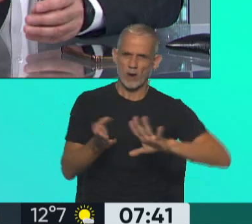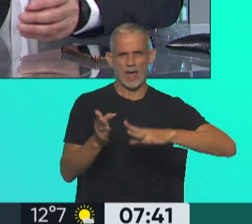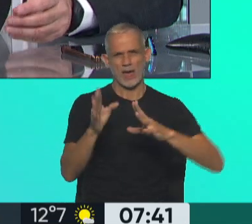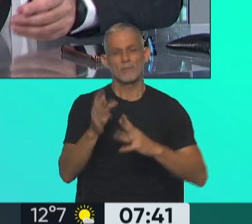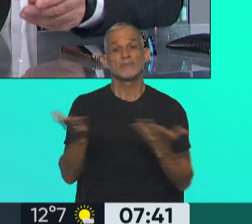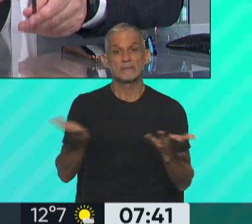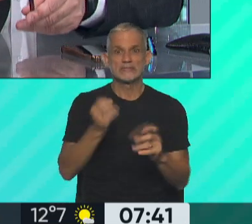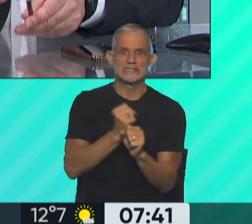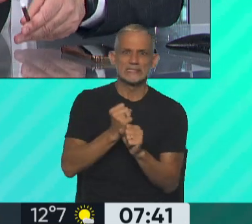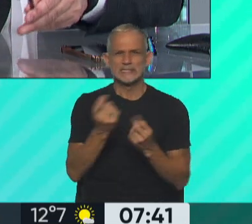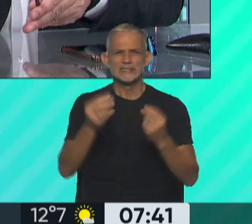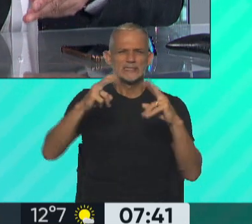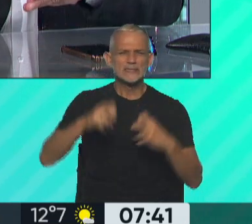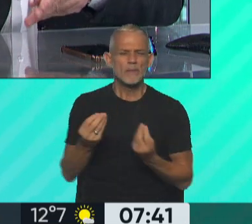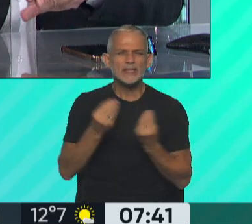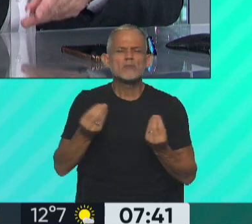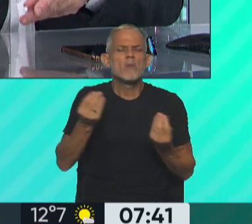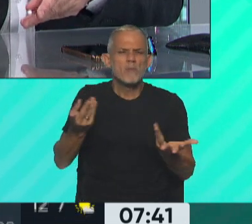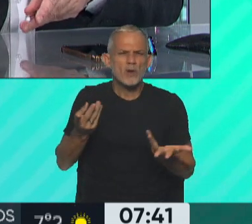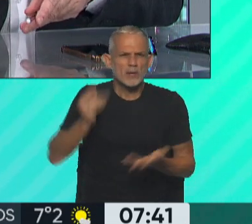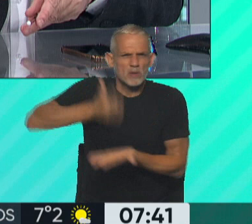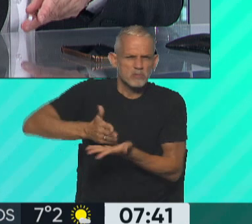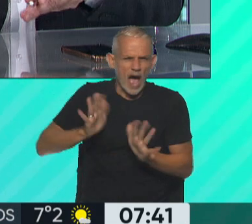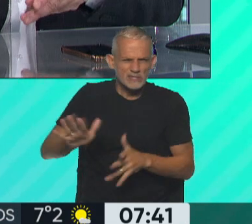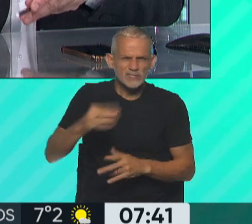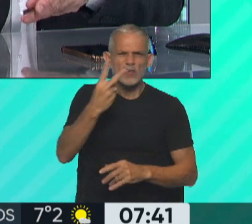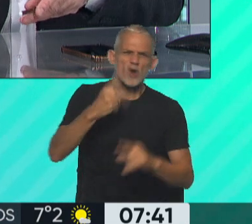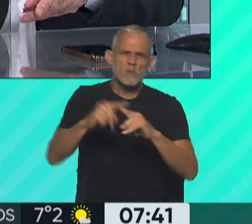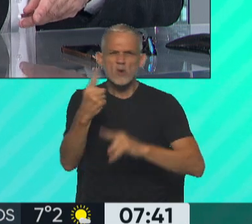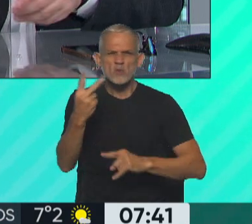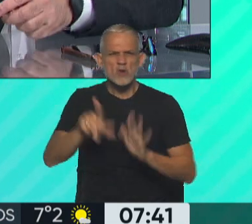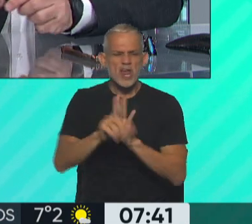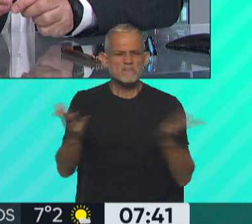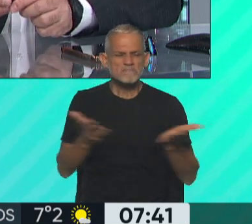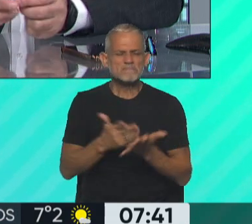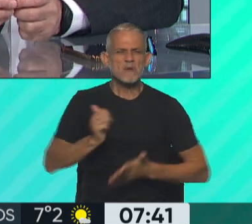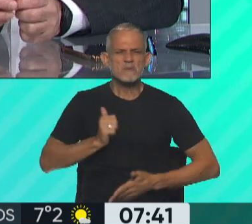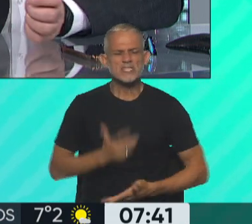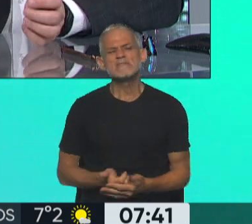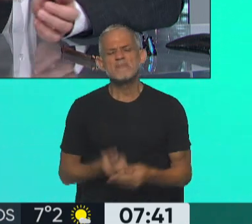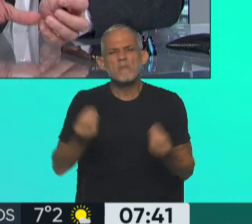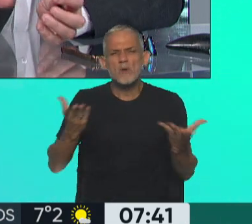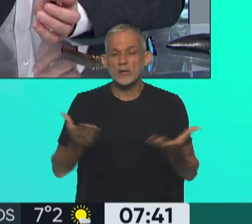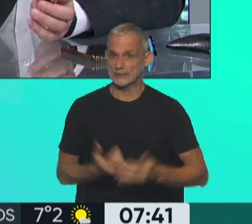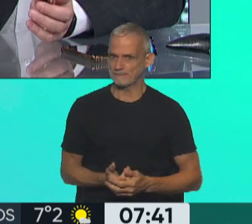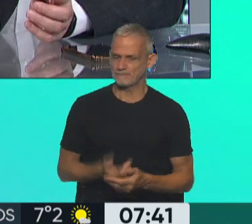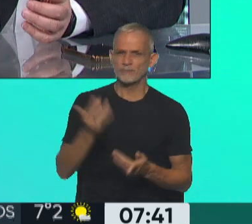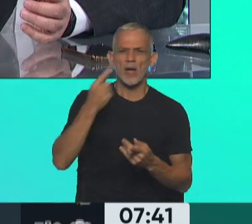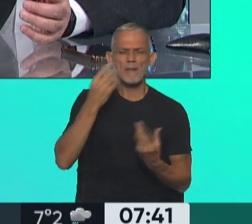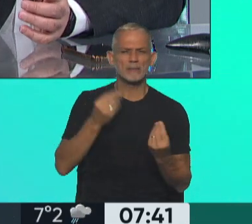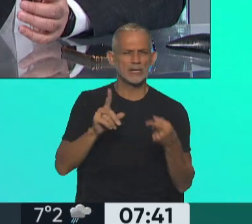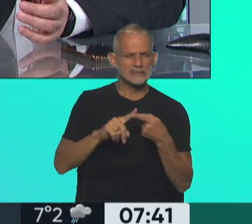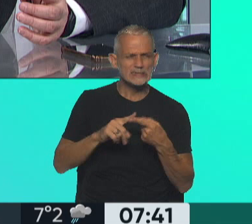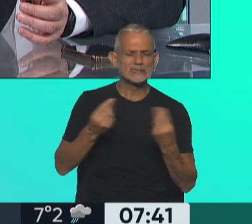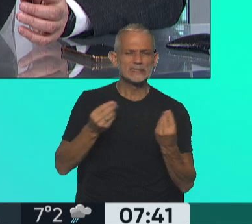está trabajando en torno a por qué falló de esa manera en ese momento determinado la Corte Suprema de Justicia y si hubo injerencia